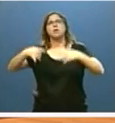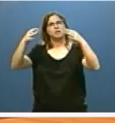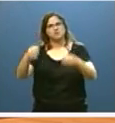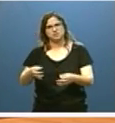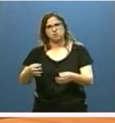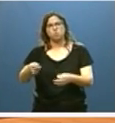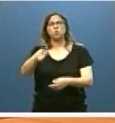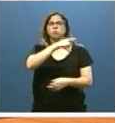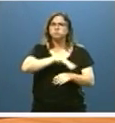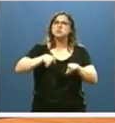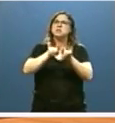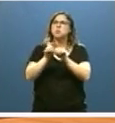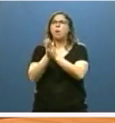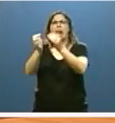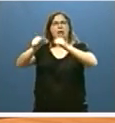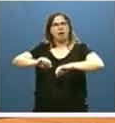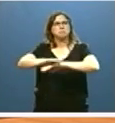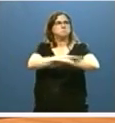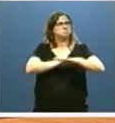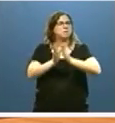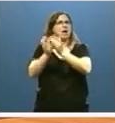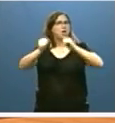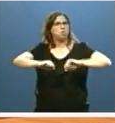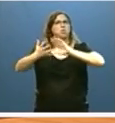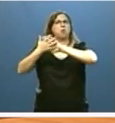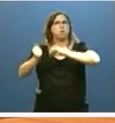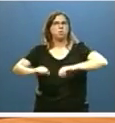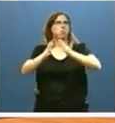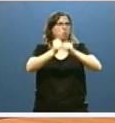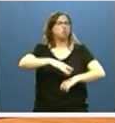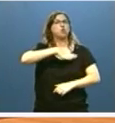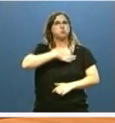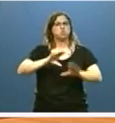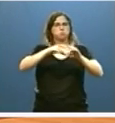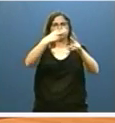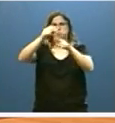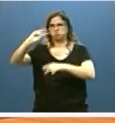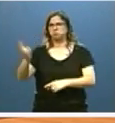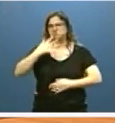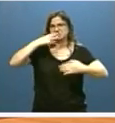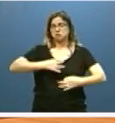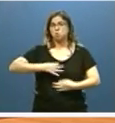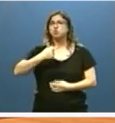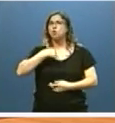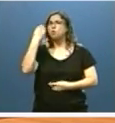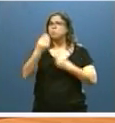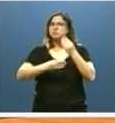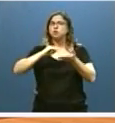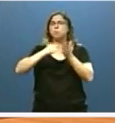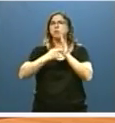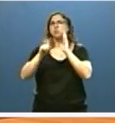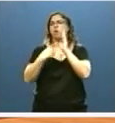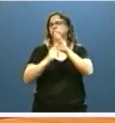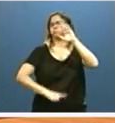gran ámbito de consenso posible entre los grupos de la Cámara. Y que, por lo tanto, este proyecto de ley podrá